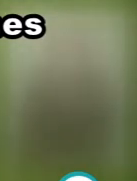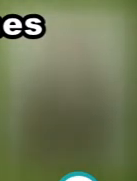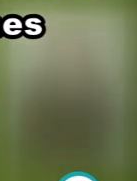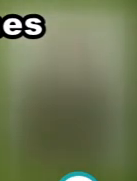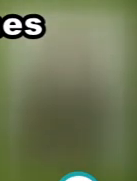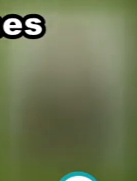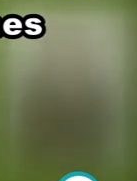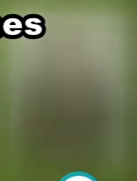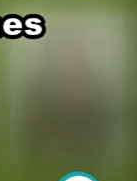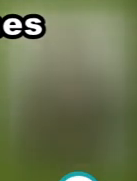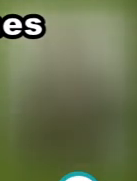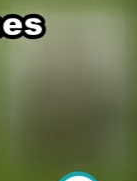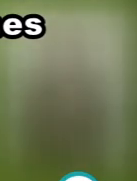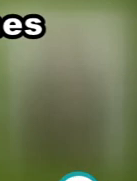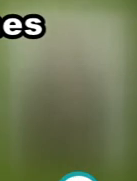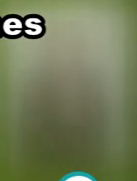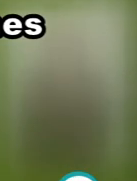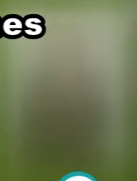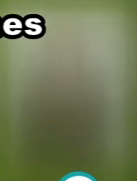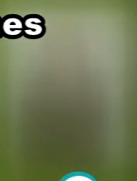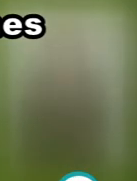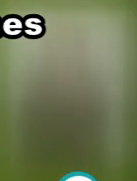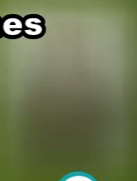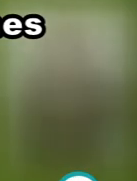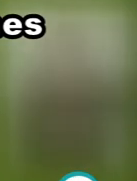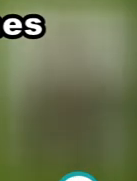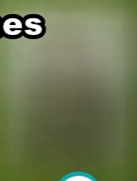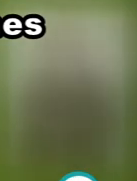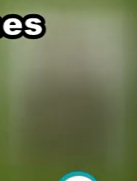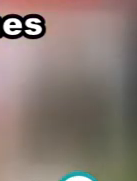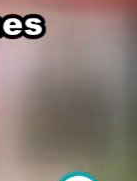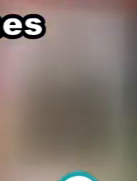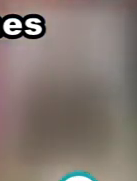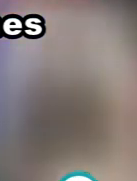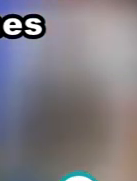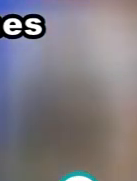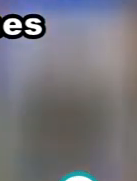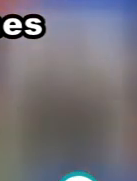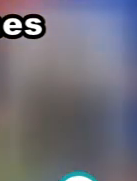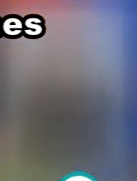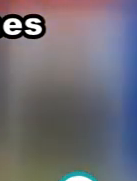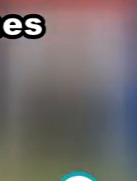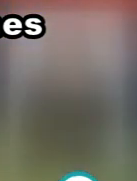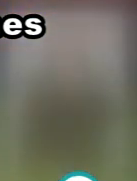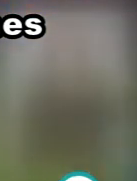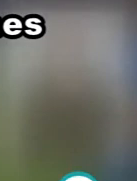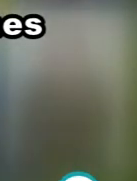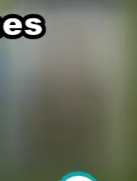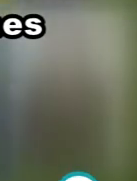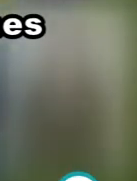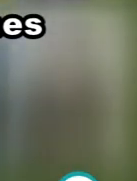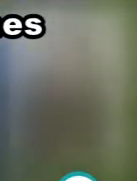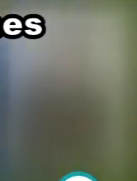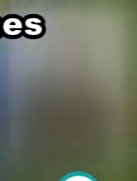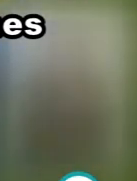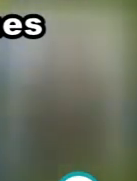pero esa entrada es totalmente exagerada, y se fue, Llené, saludando a todos los compañeros como si